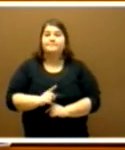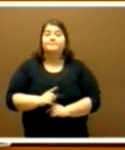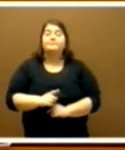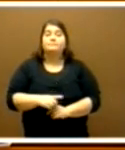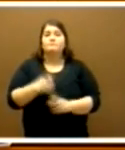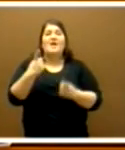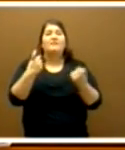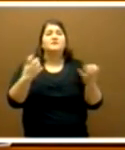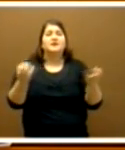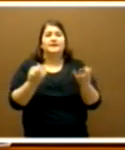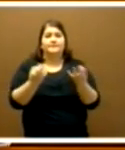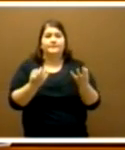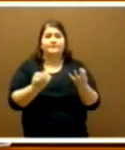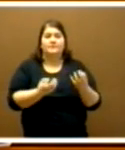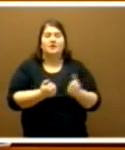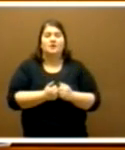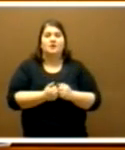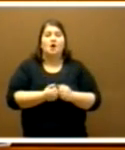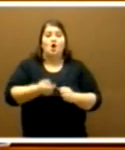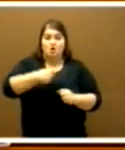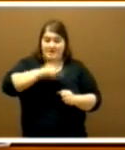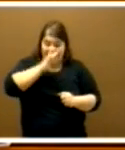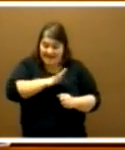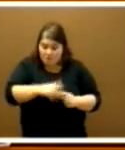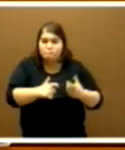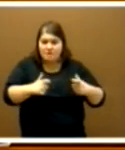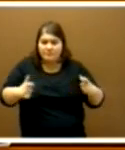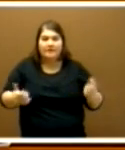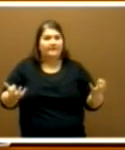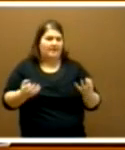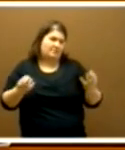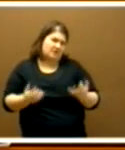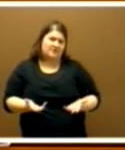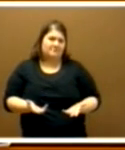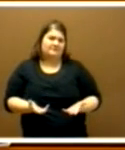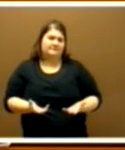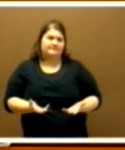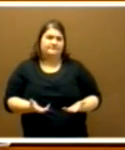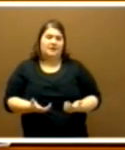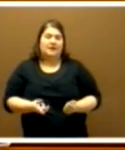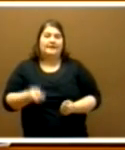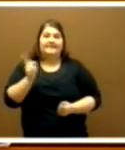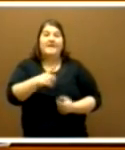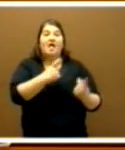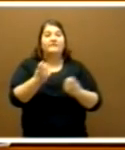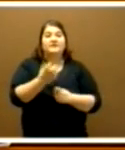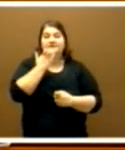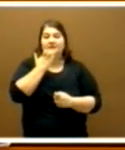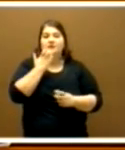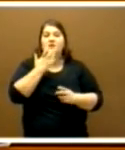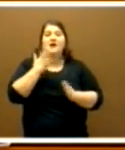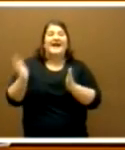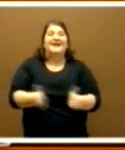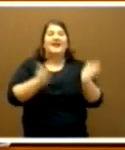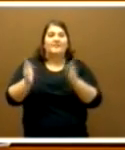tener más niños, que es necesario para un recambio generacional